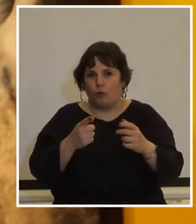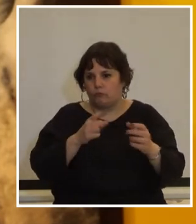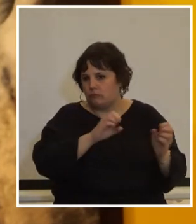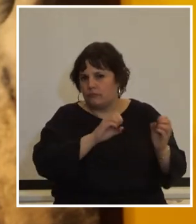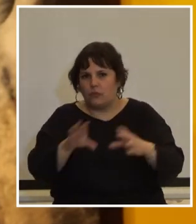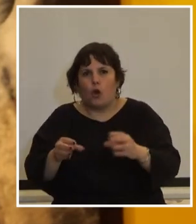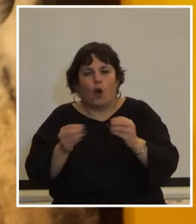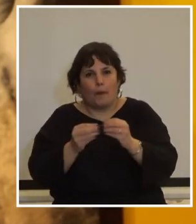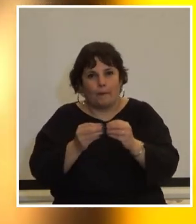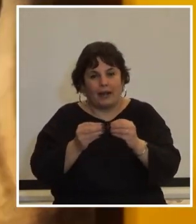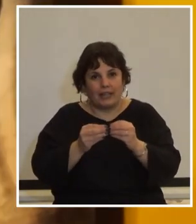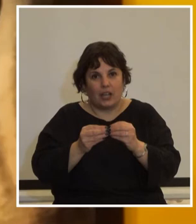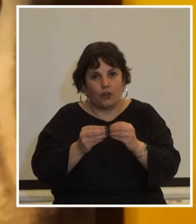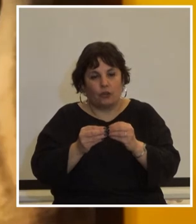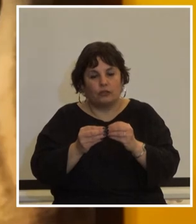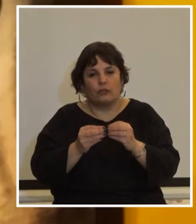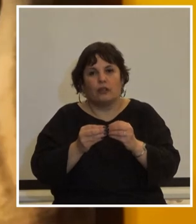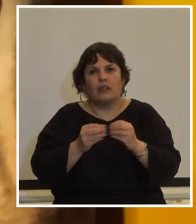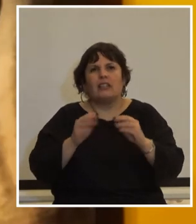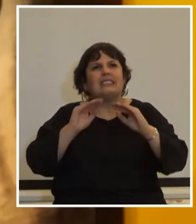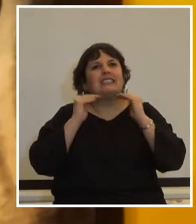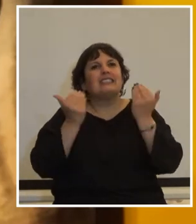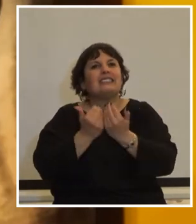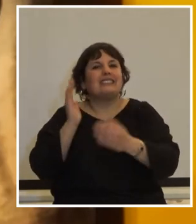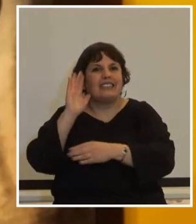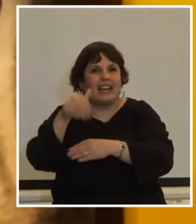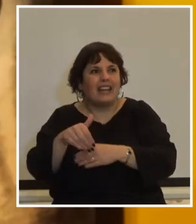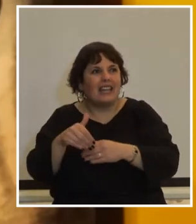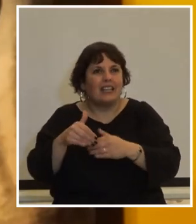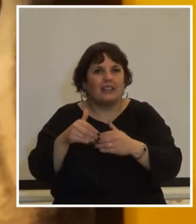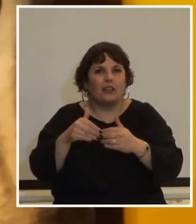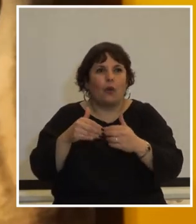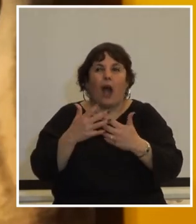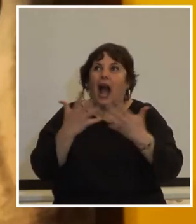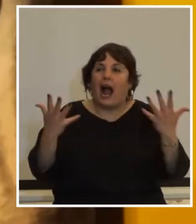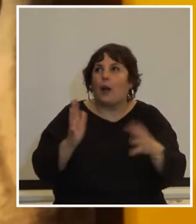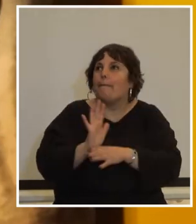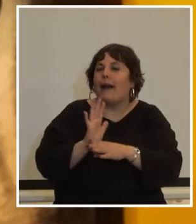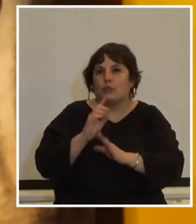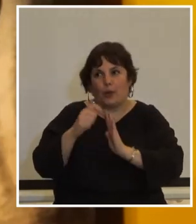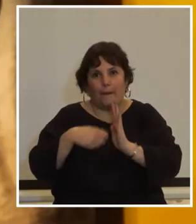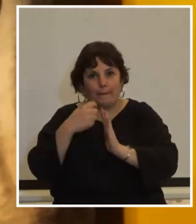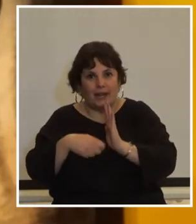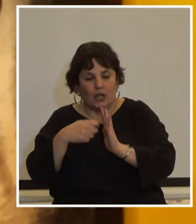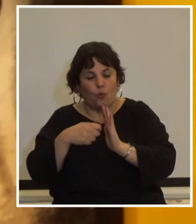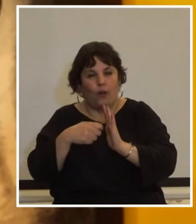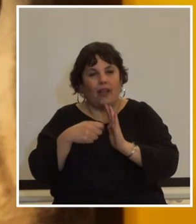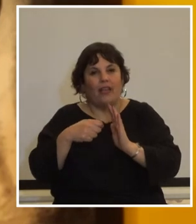compañeros de Spiller el cilindro era una cosa de película de